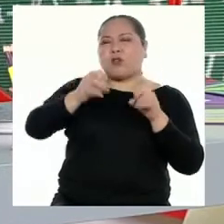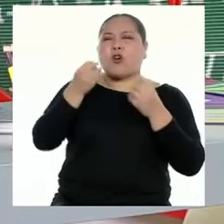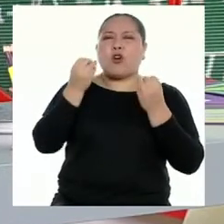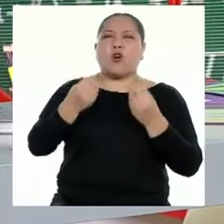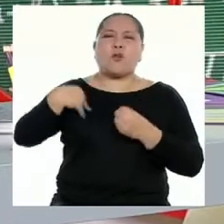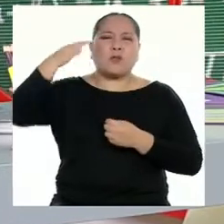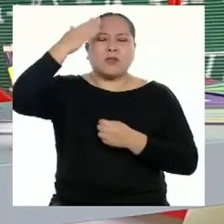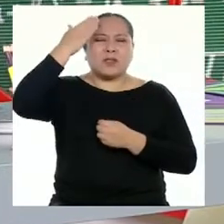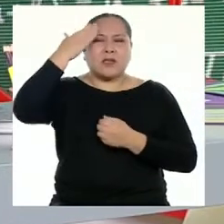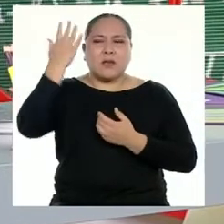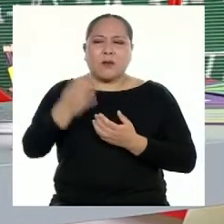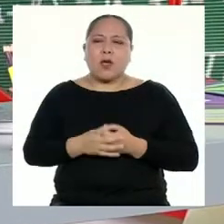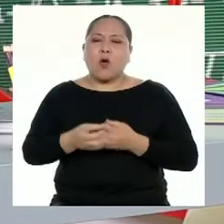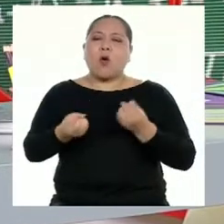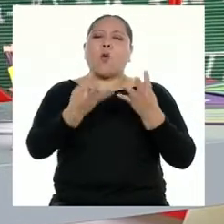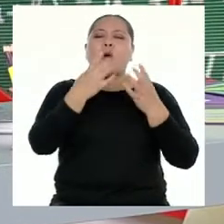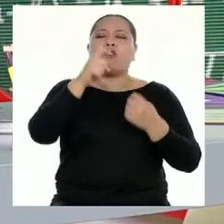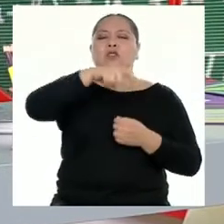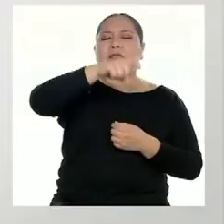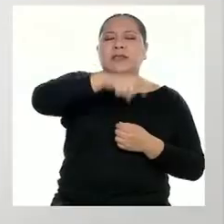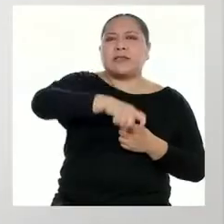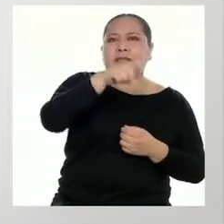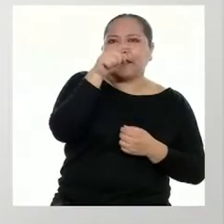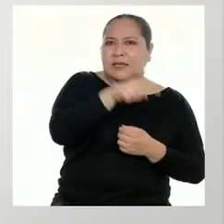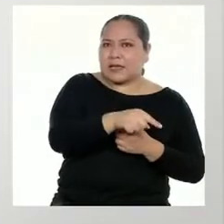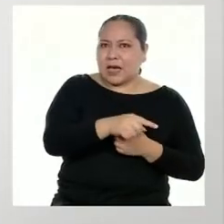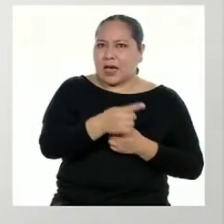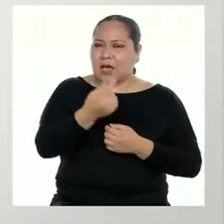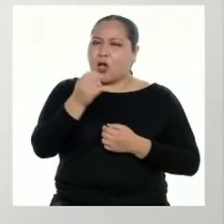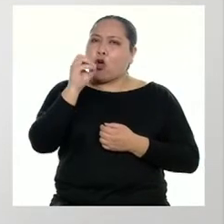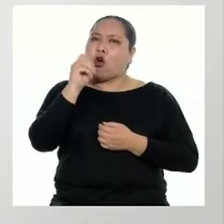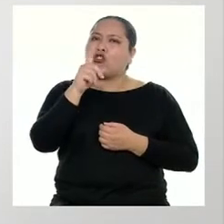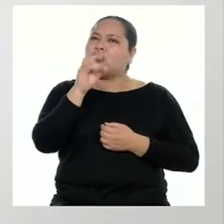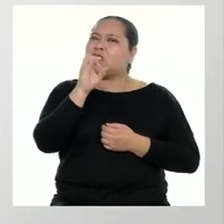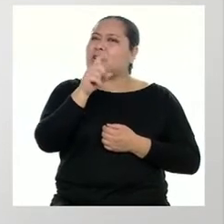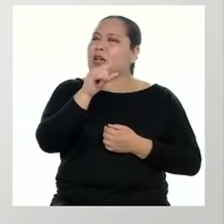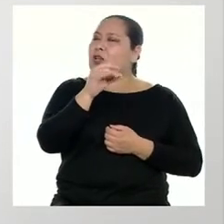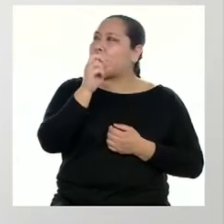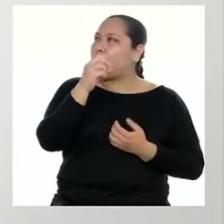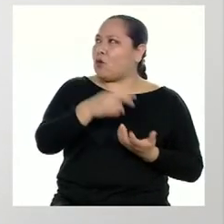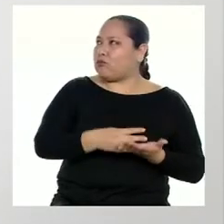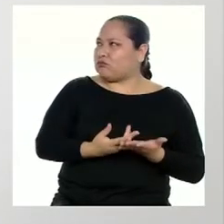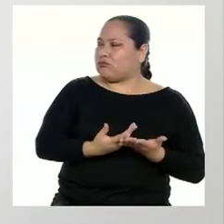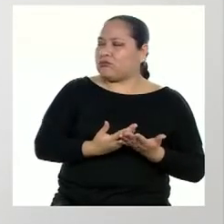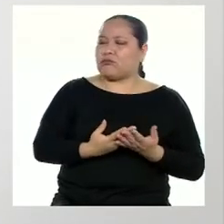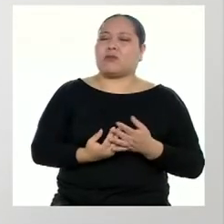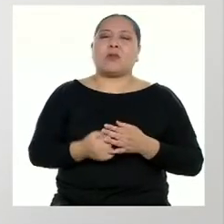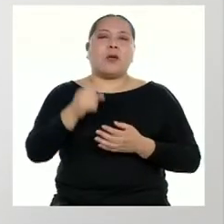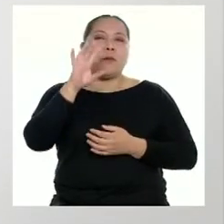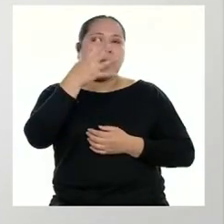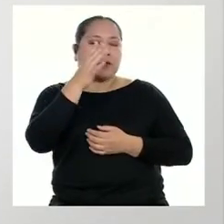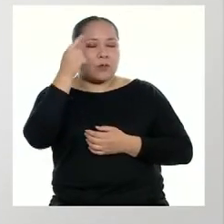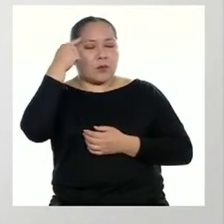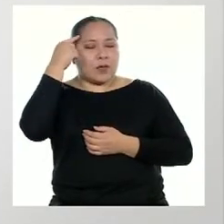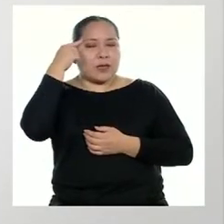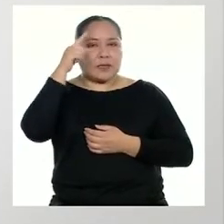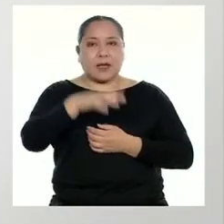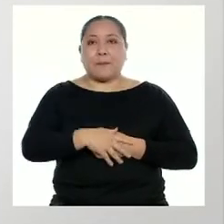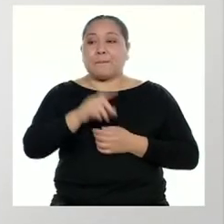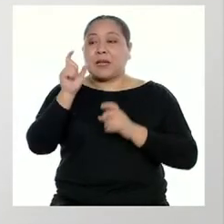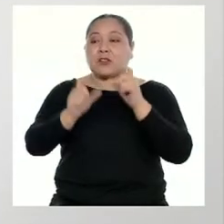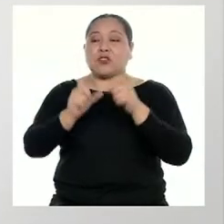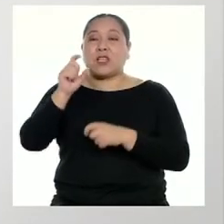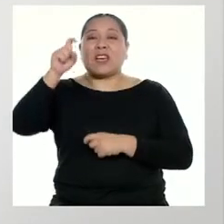calcula la demanda del oxígeno medicinal? Supongamos que hay pacientes que requieren un consumo aproximado de hasta 15